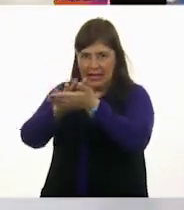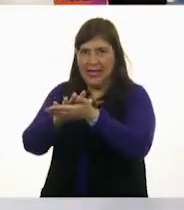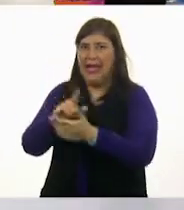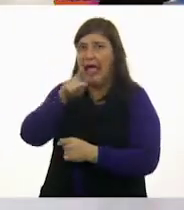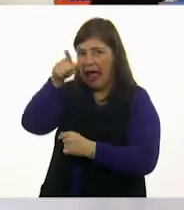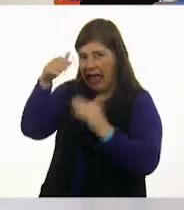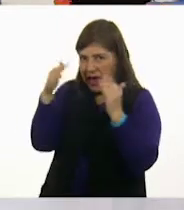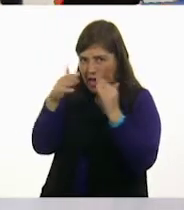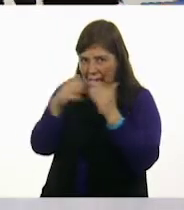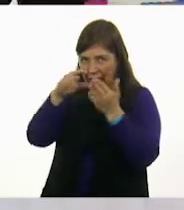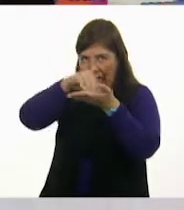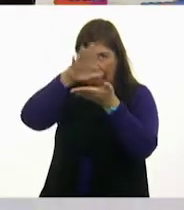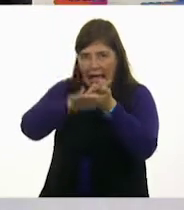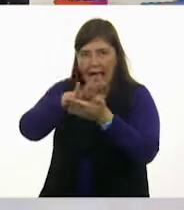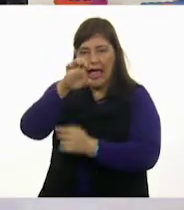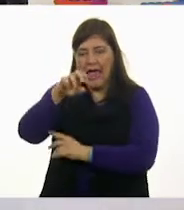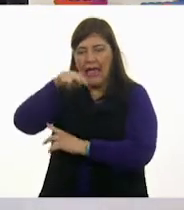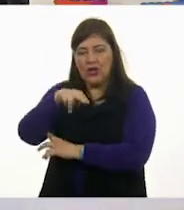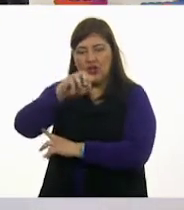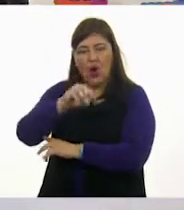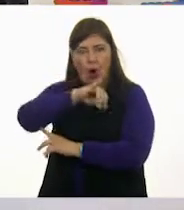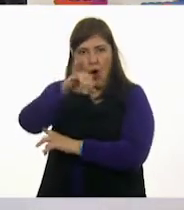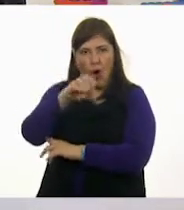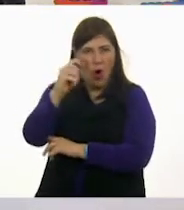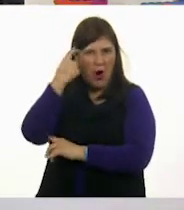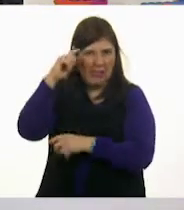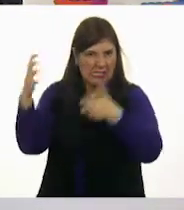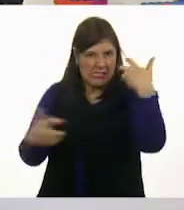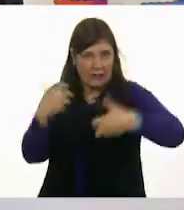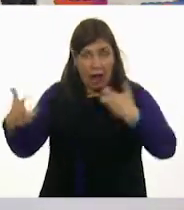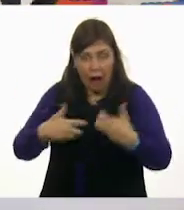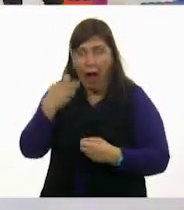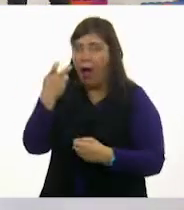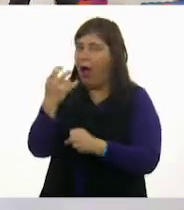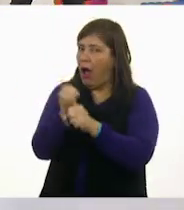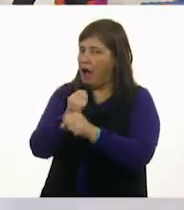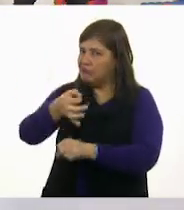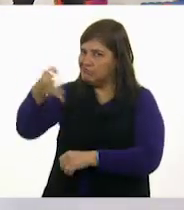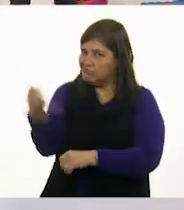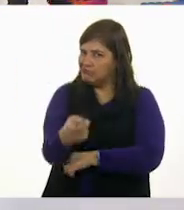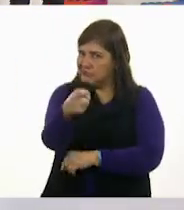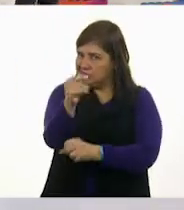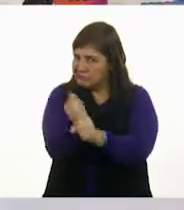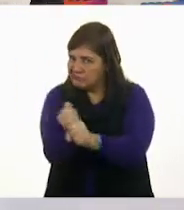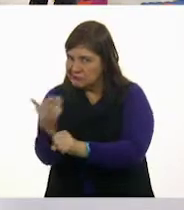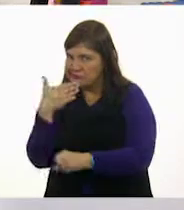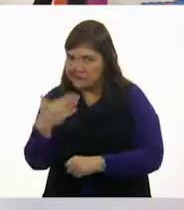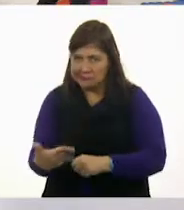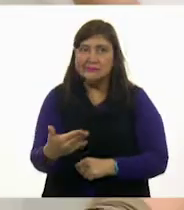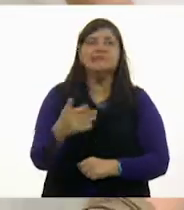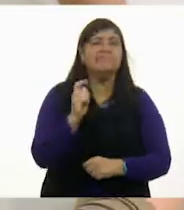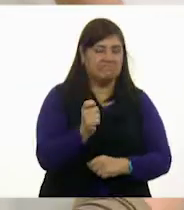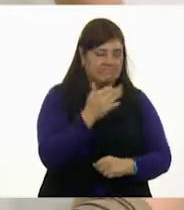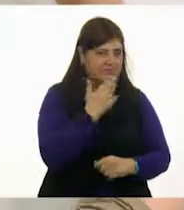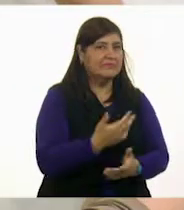apunten, en ojo, lo descubrieron. Son grandes investigadores, ustedes también. Muy bien. Muy bien.